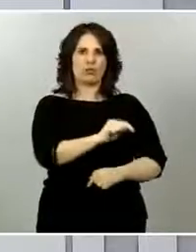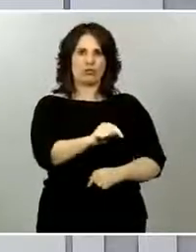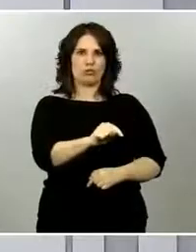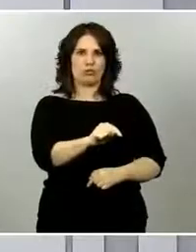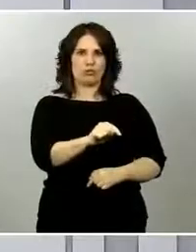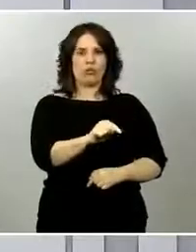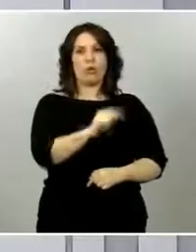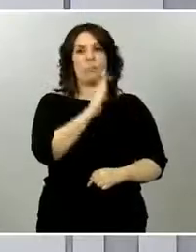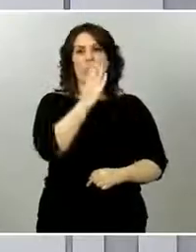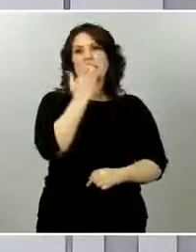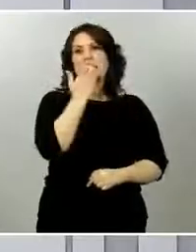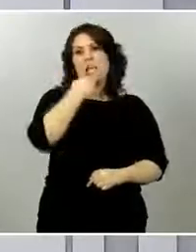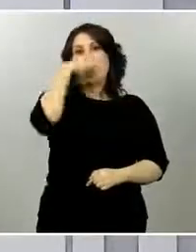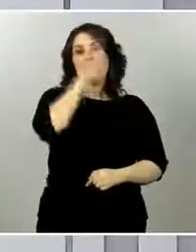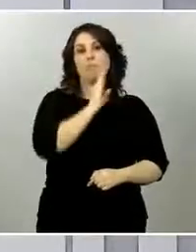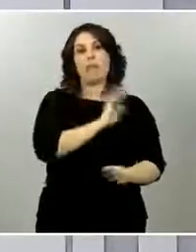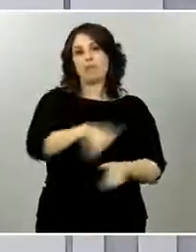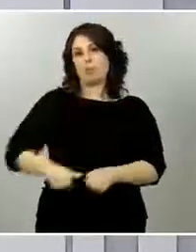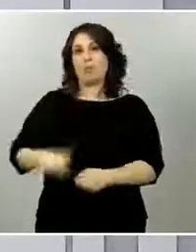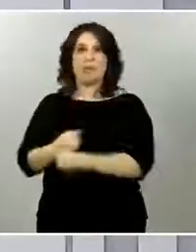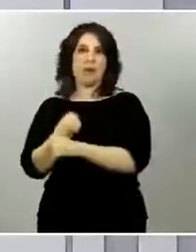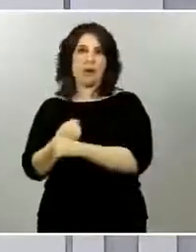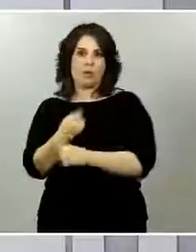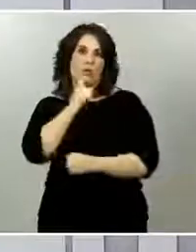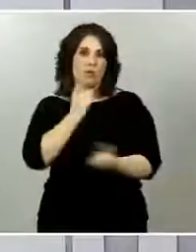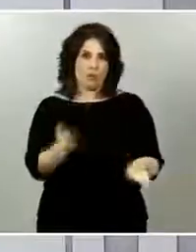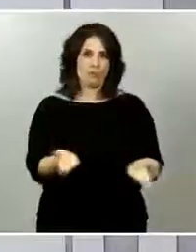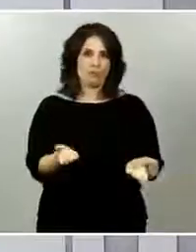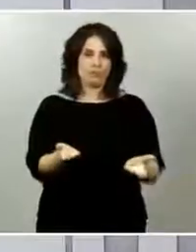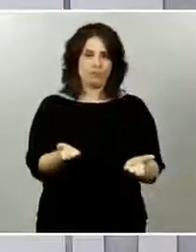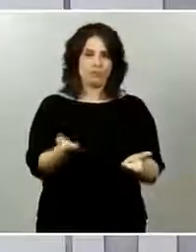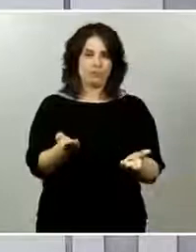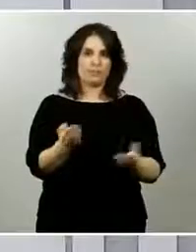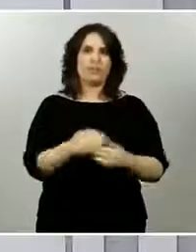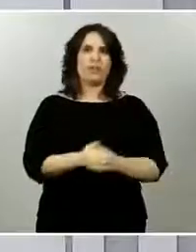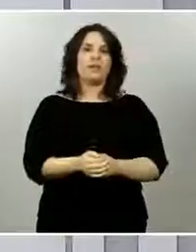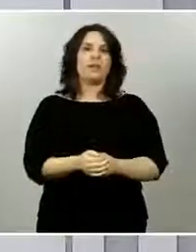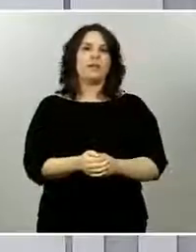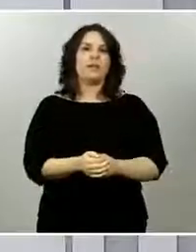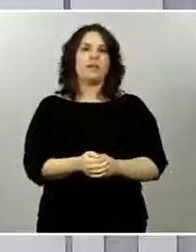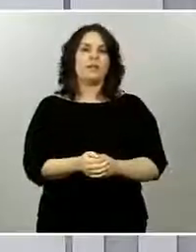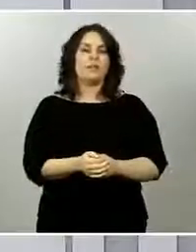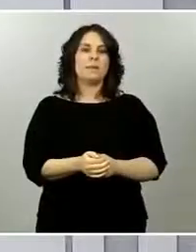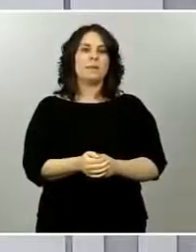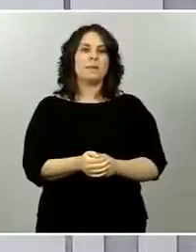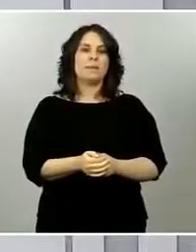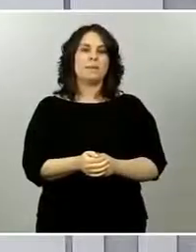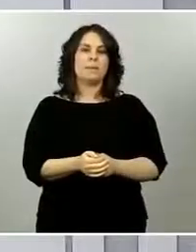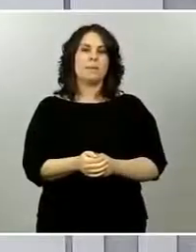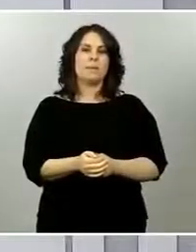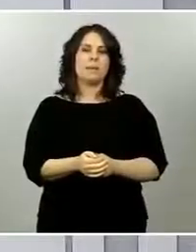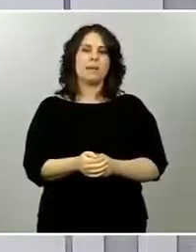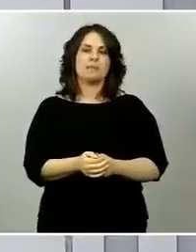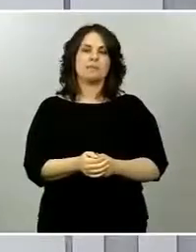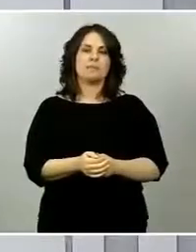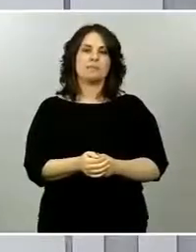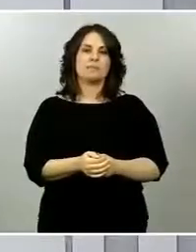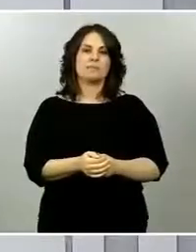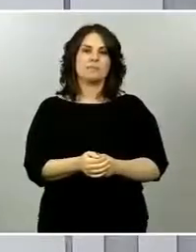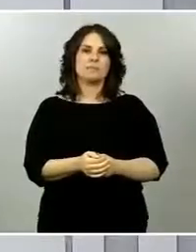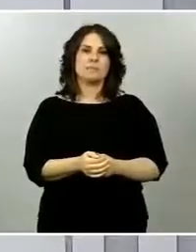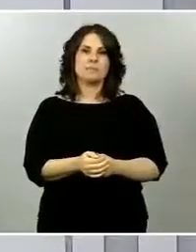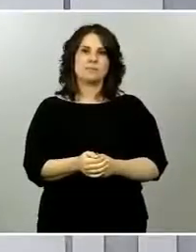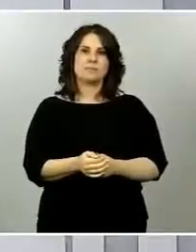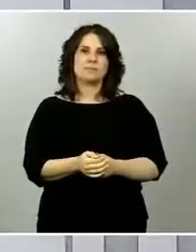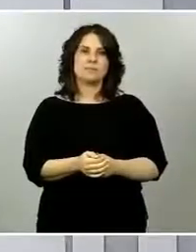acompañamiento de la población infantil con motivo de la incorporación de forma paulatina del conjunto de las personas trabajadoras